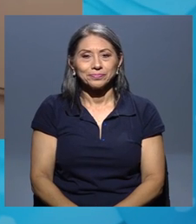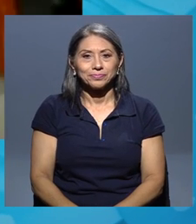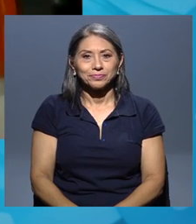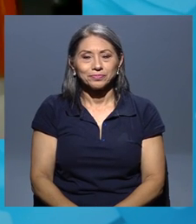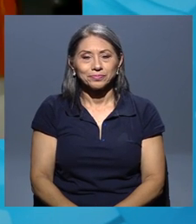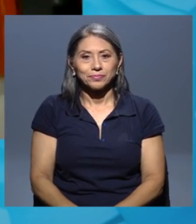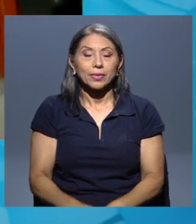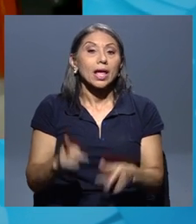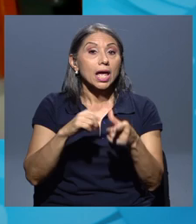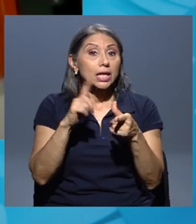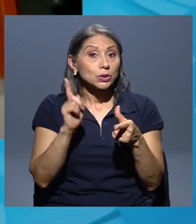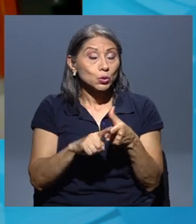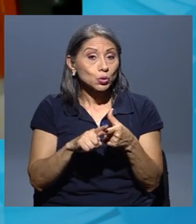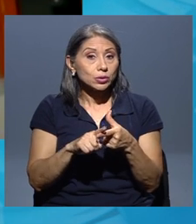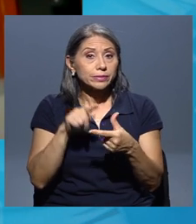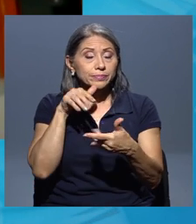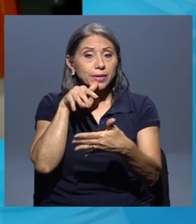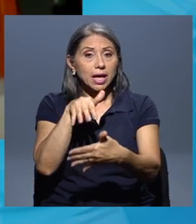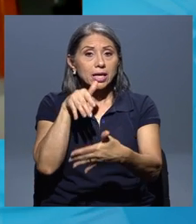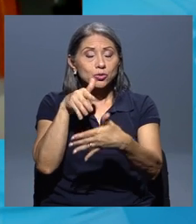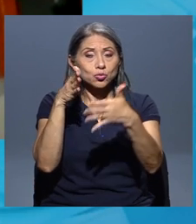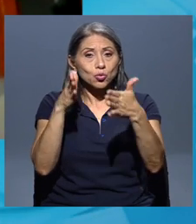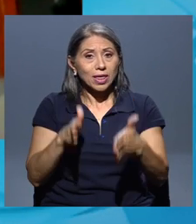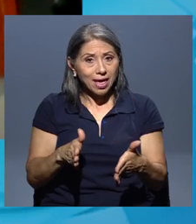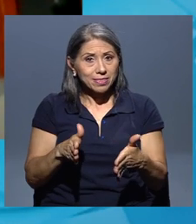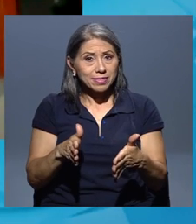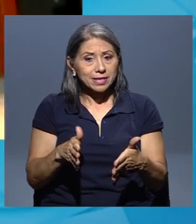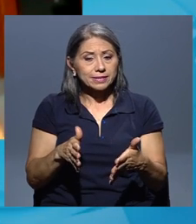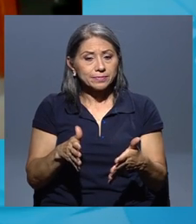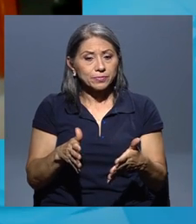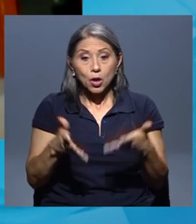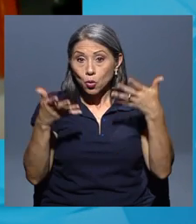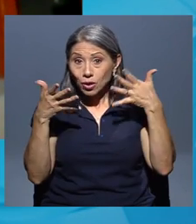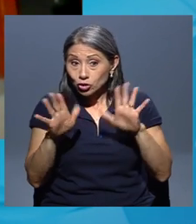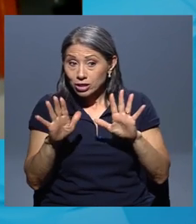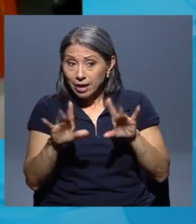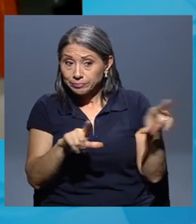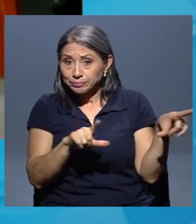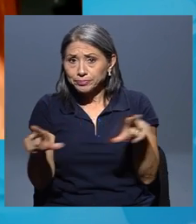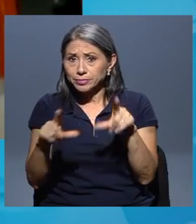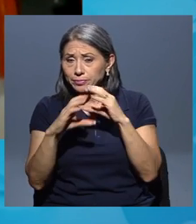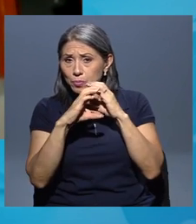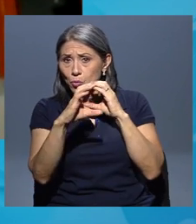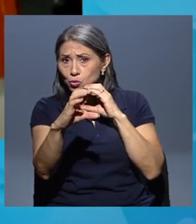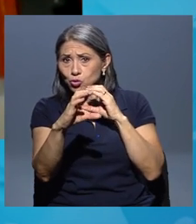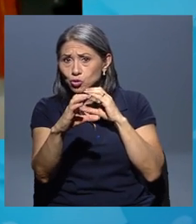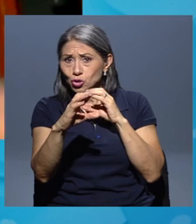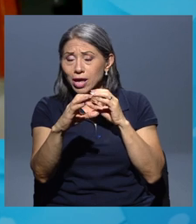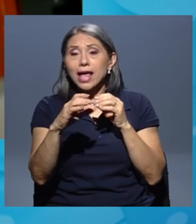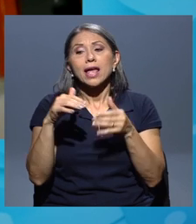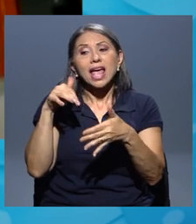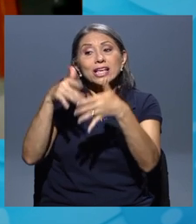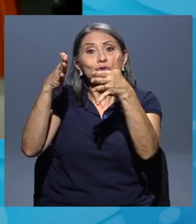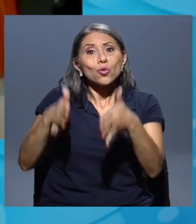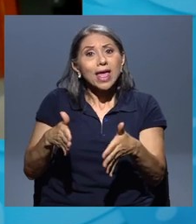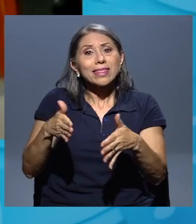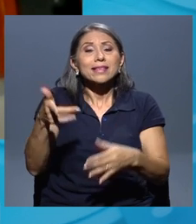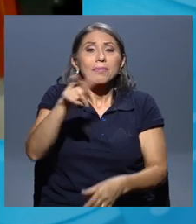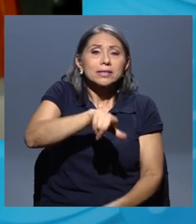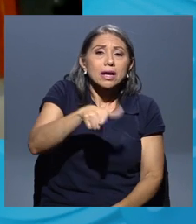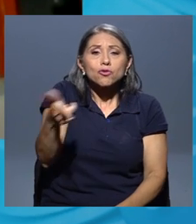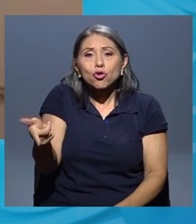Tengo entendido entonces que los estudiantes van a estar, una vez que esta móvil está acondicionada, ahí rotando una vez al mes, ¿cierto?